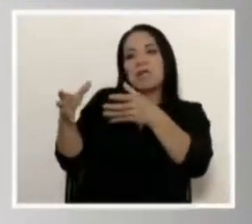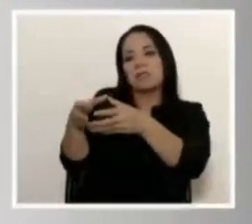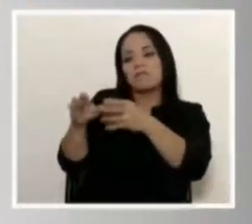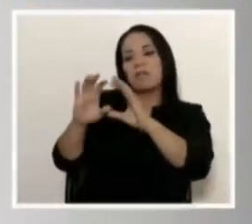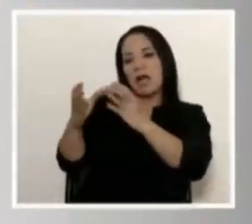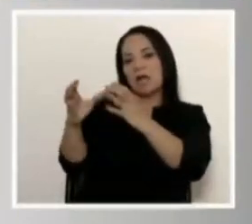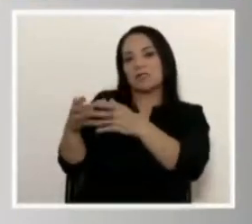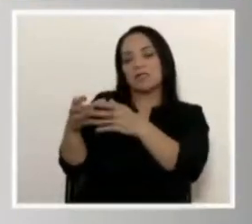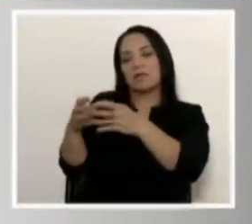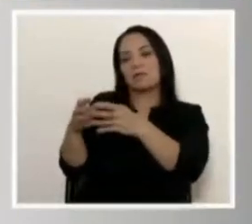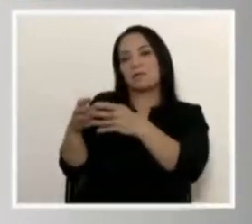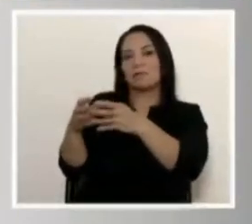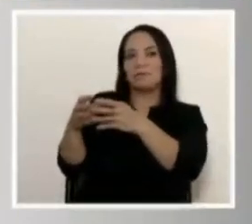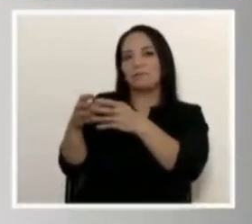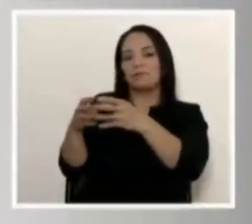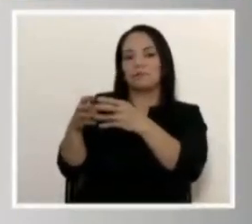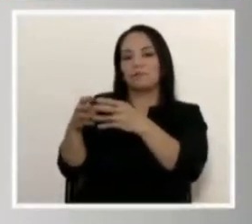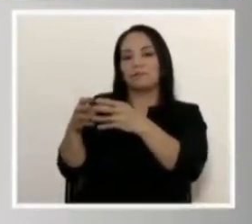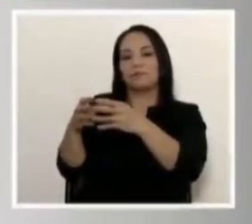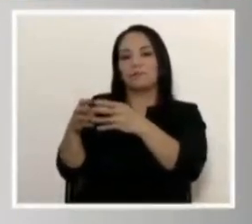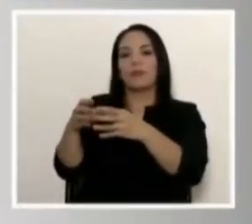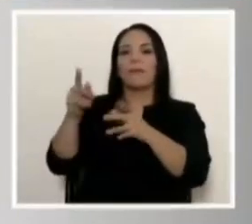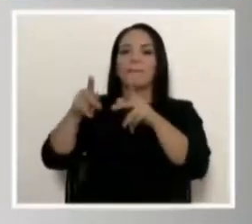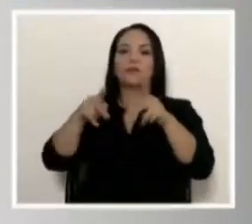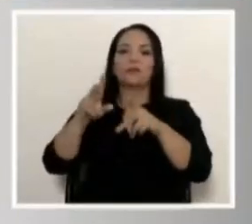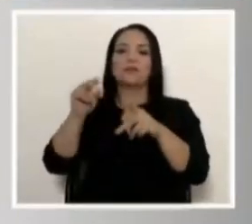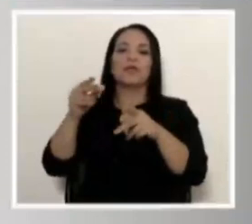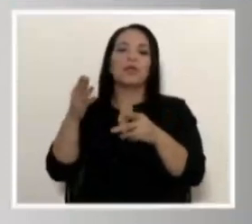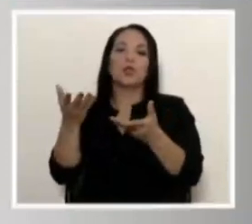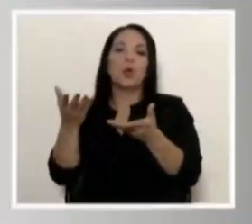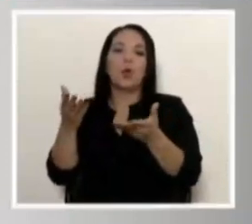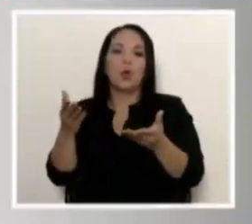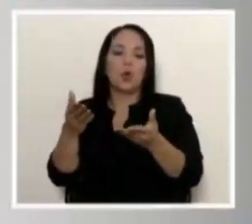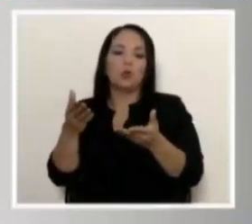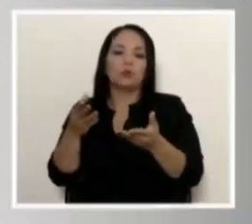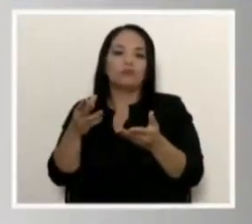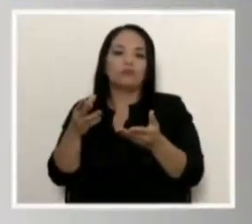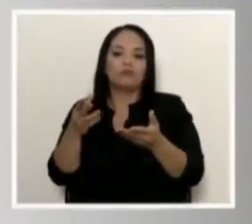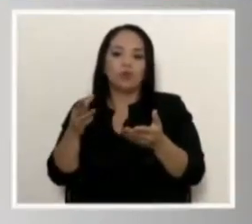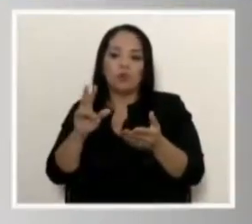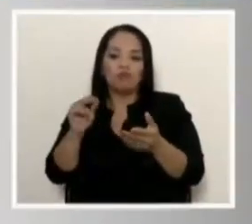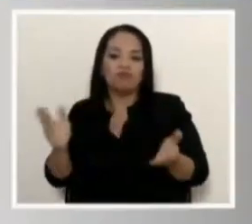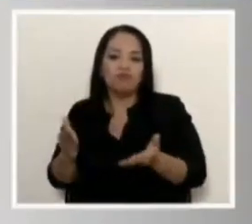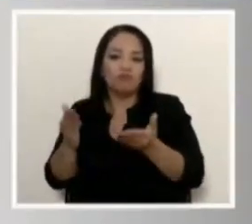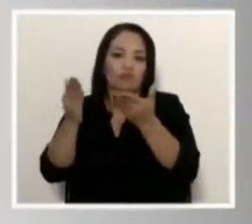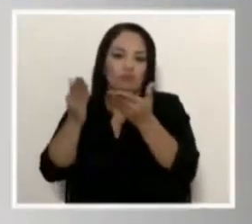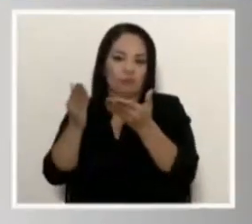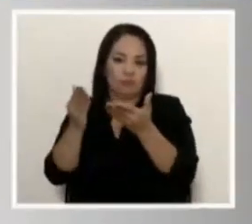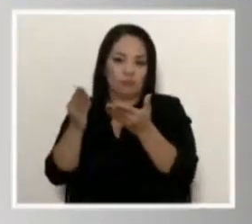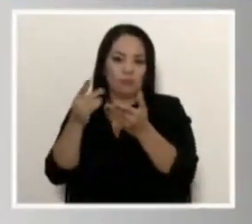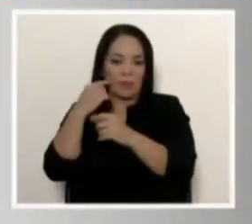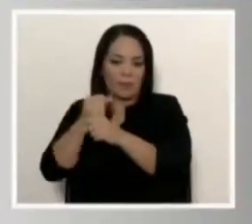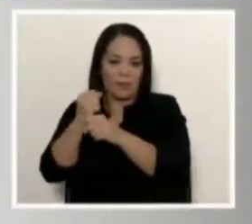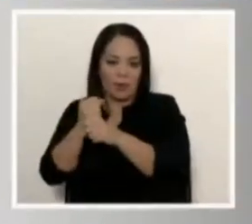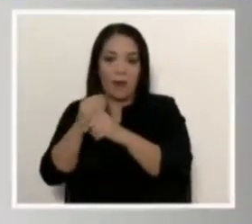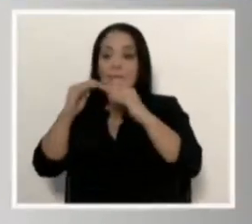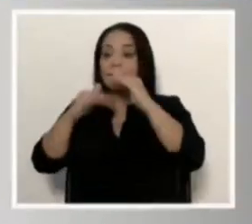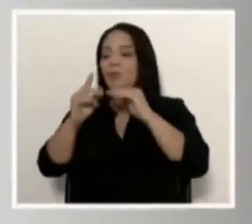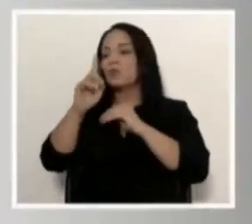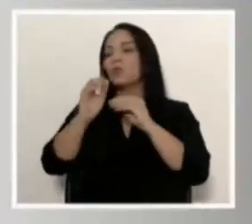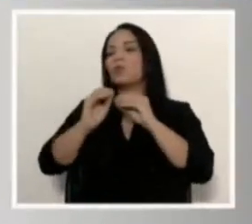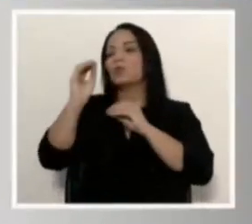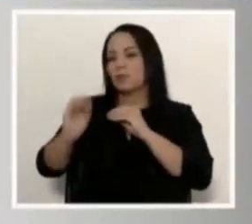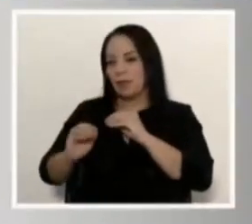digamoslo así, desalentada, que es el nombre técnico que usa el INEC. Oigan, menos de un 1%.